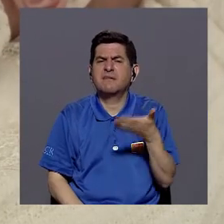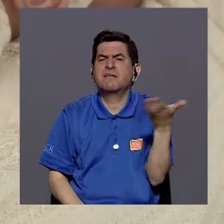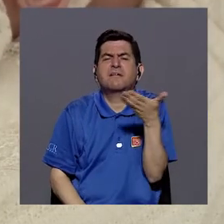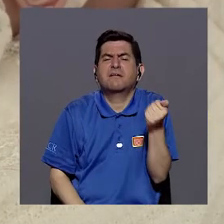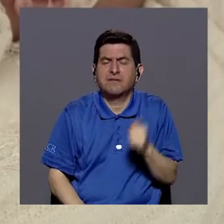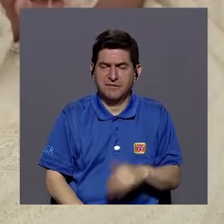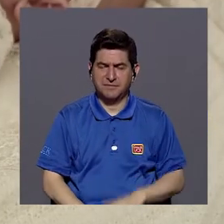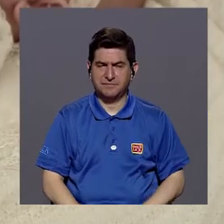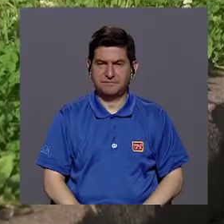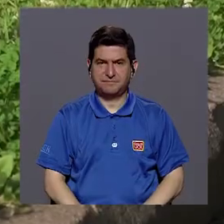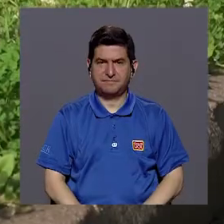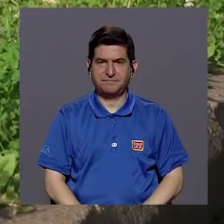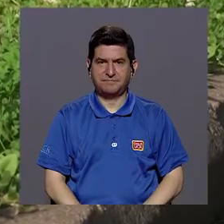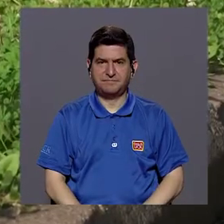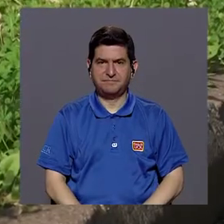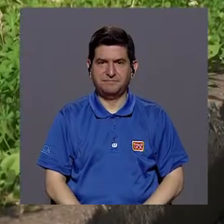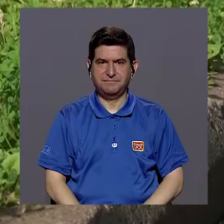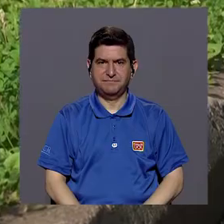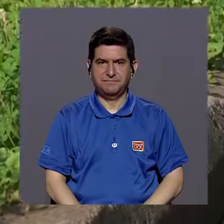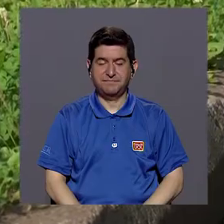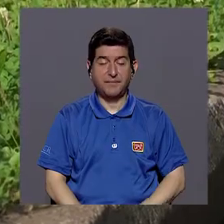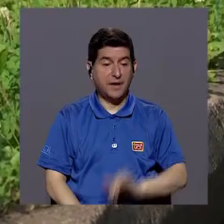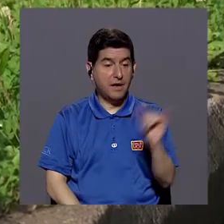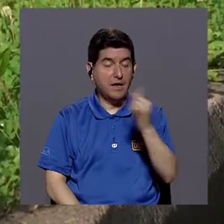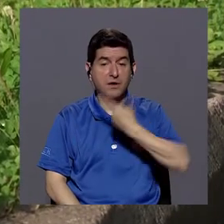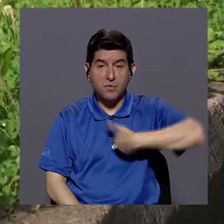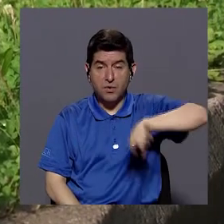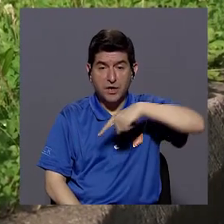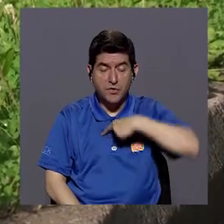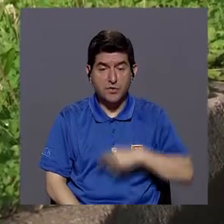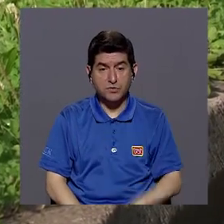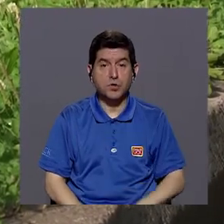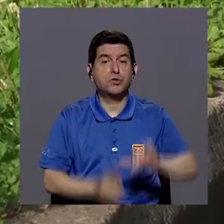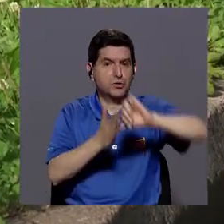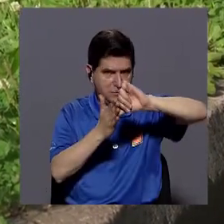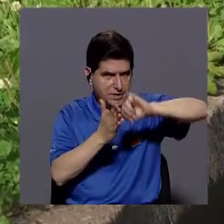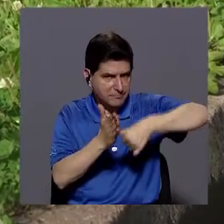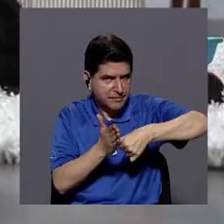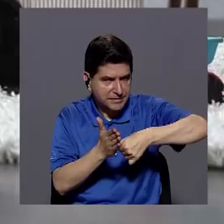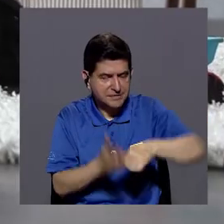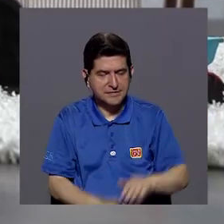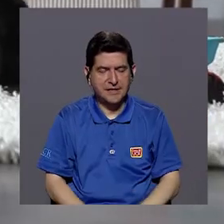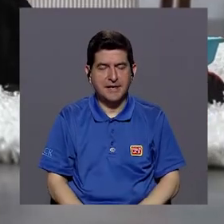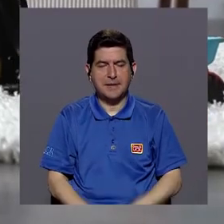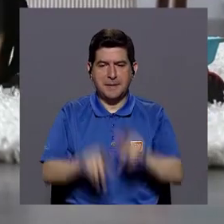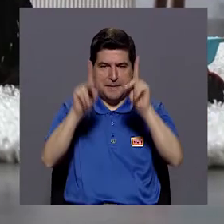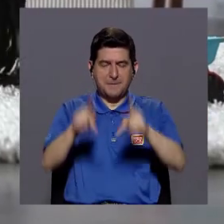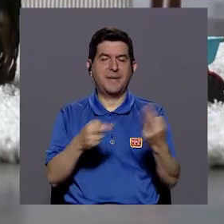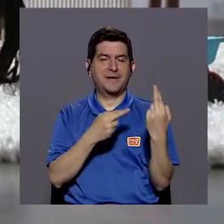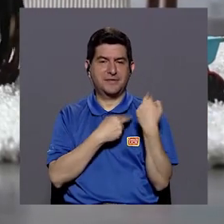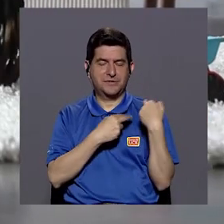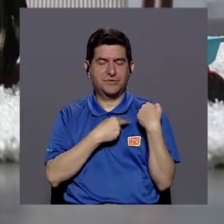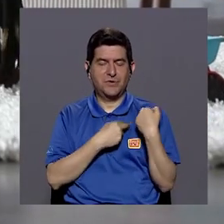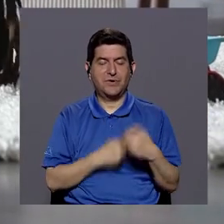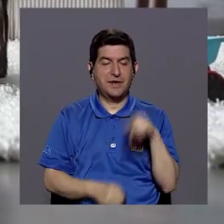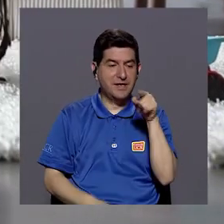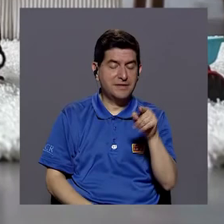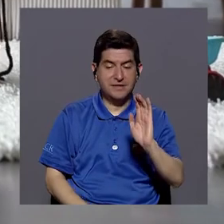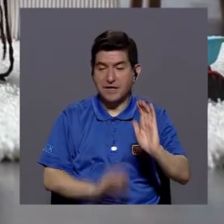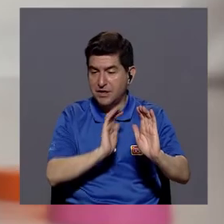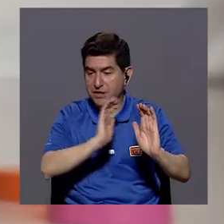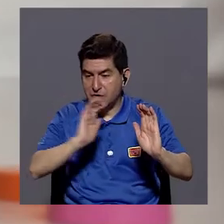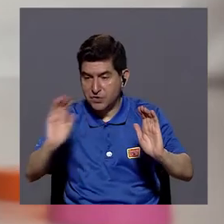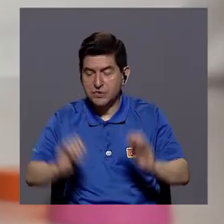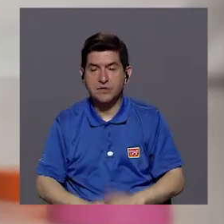y pudiendo también, ¿verdad? Y recalco esta parte de nosotros como personas encargadas de estas personitas,